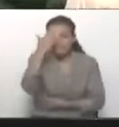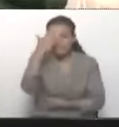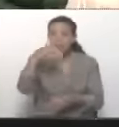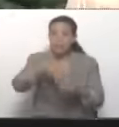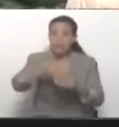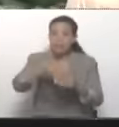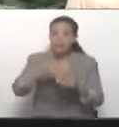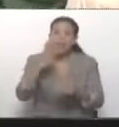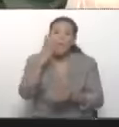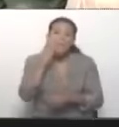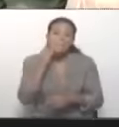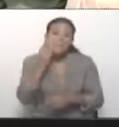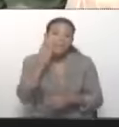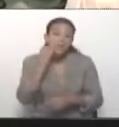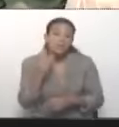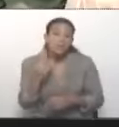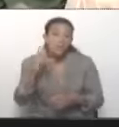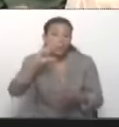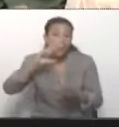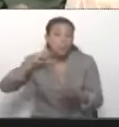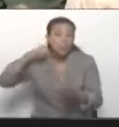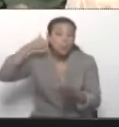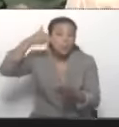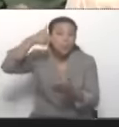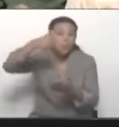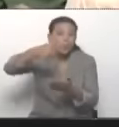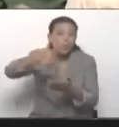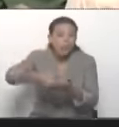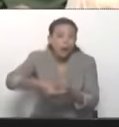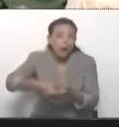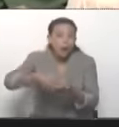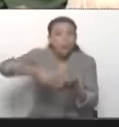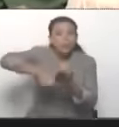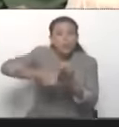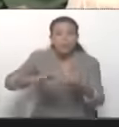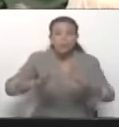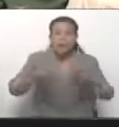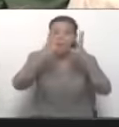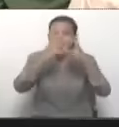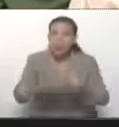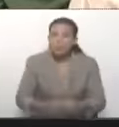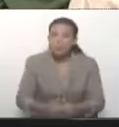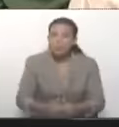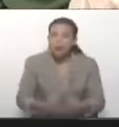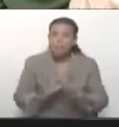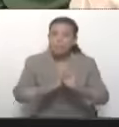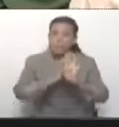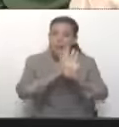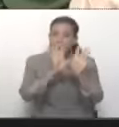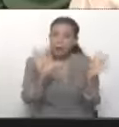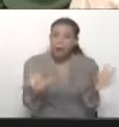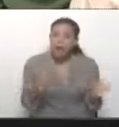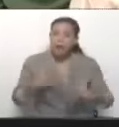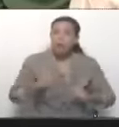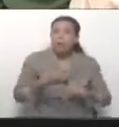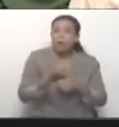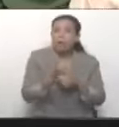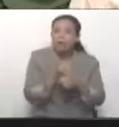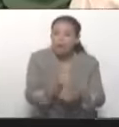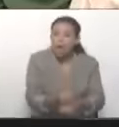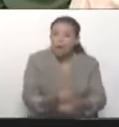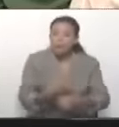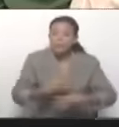elecciones. Tiene cuántos años votando en un sistema automatizado, transparente, confiable,